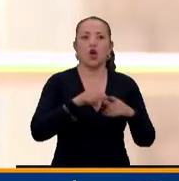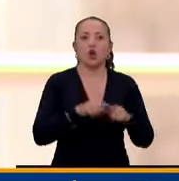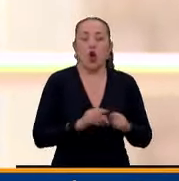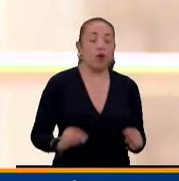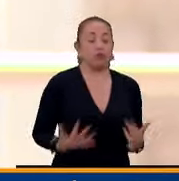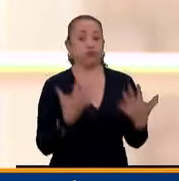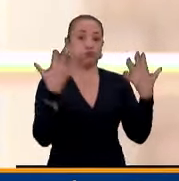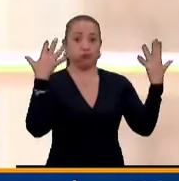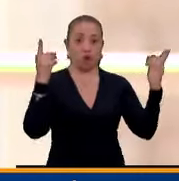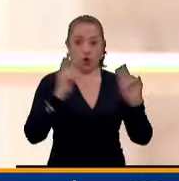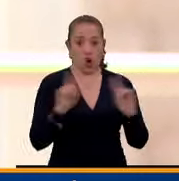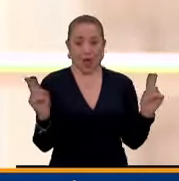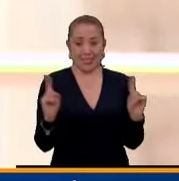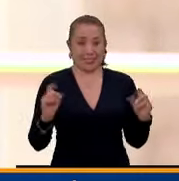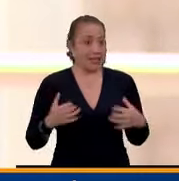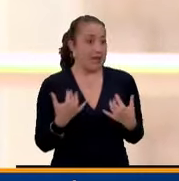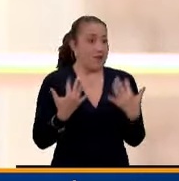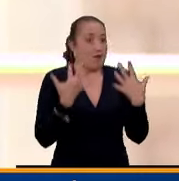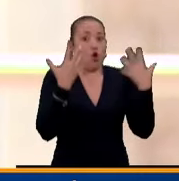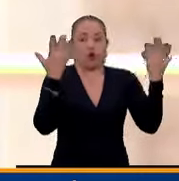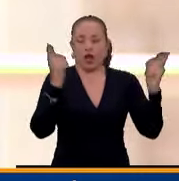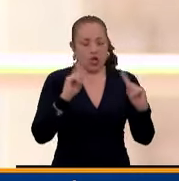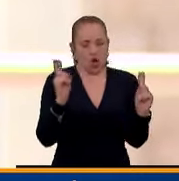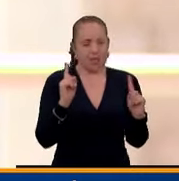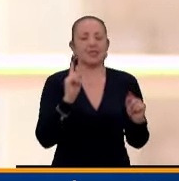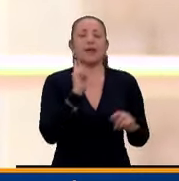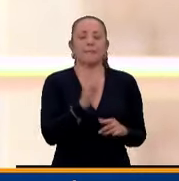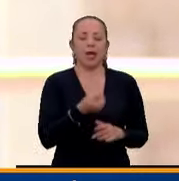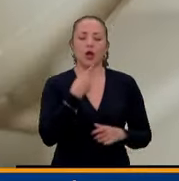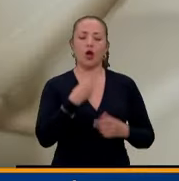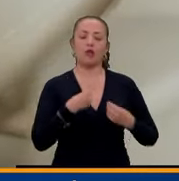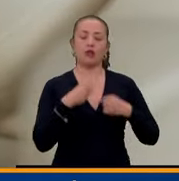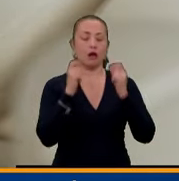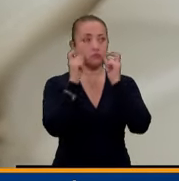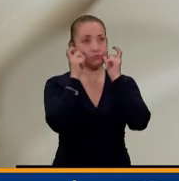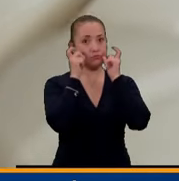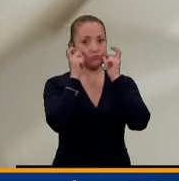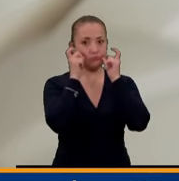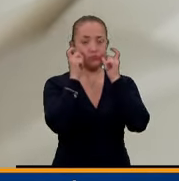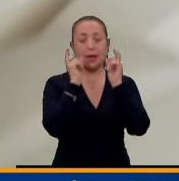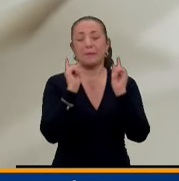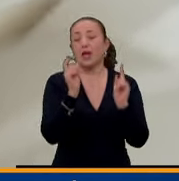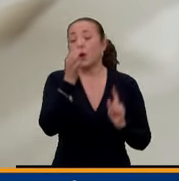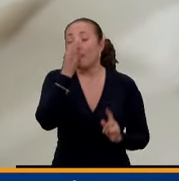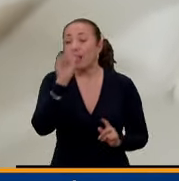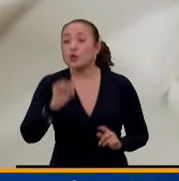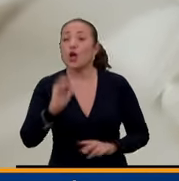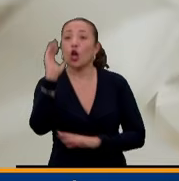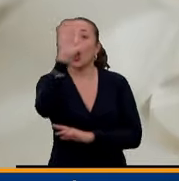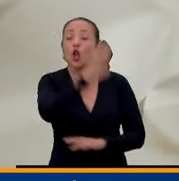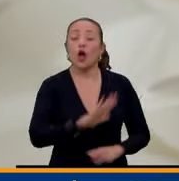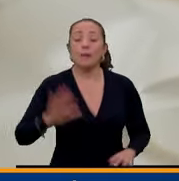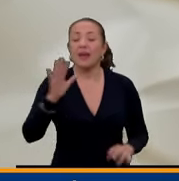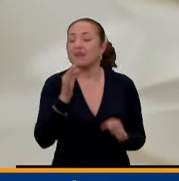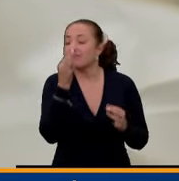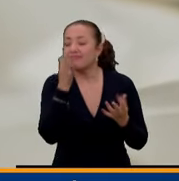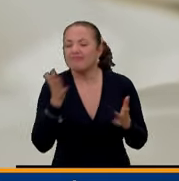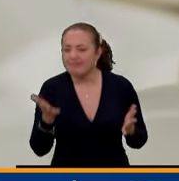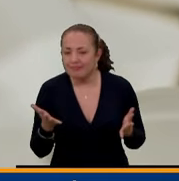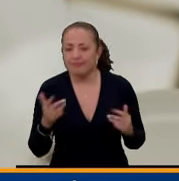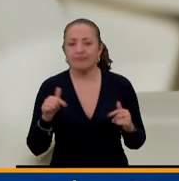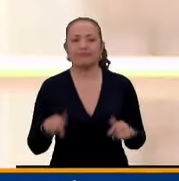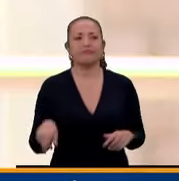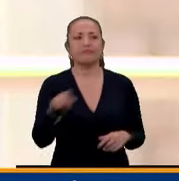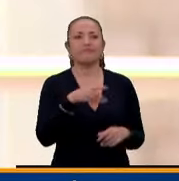no generan euforia en las personas, sino que simplemente nos mantienen despiertos. Desafortunadamente en Colombia tenemos muy